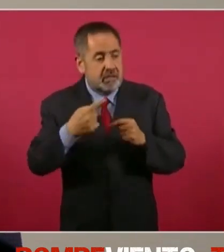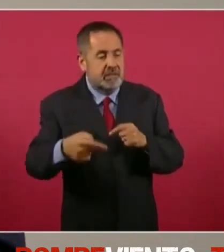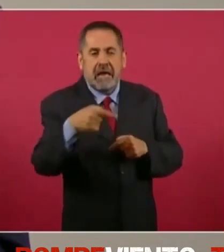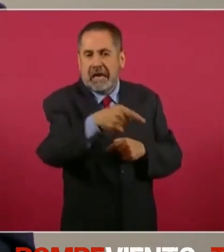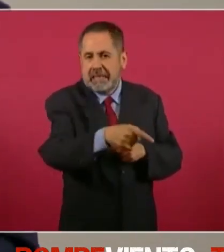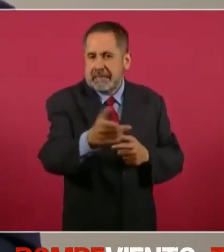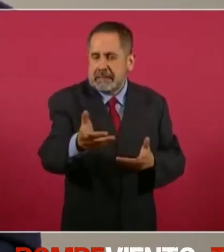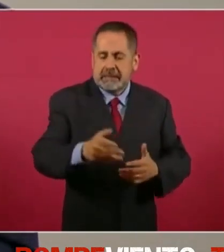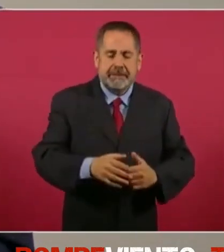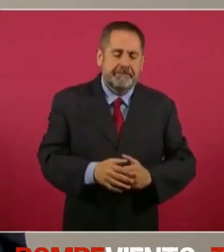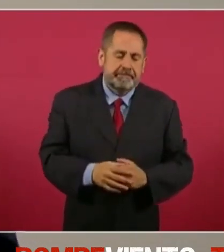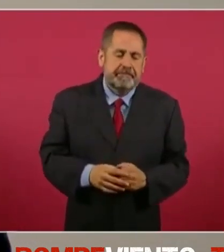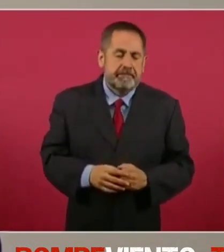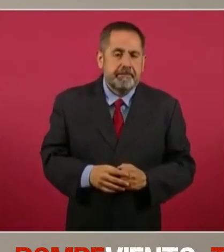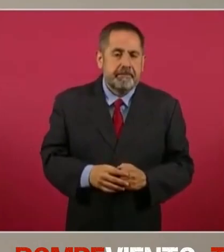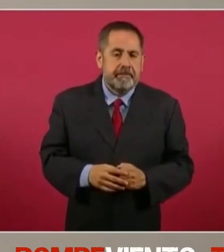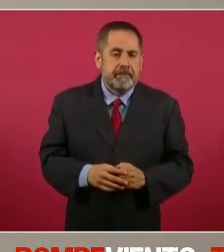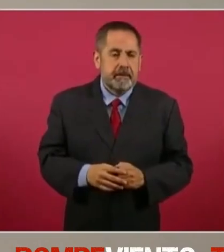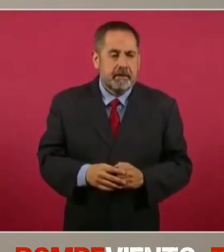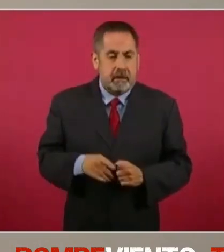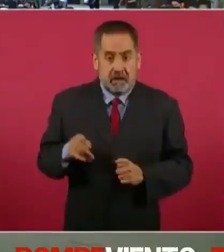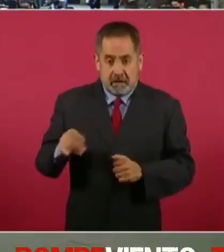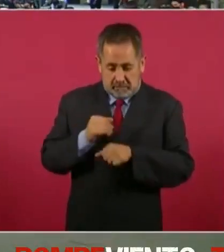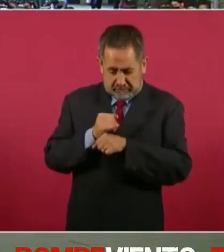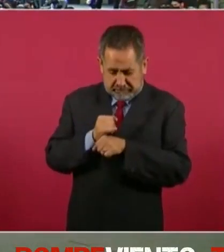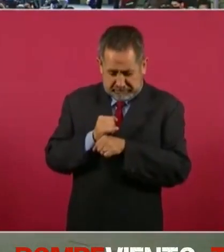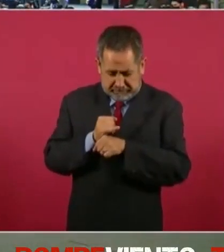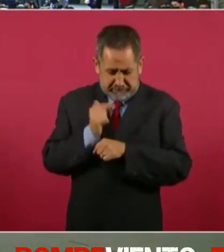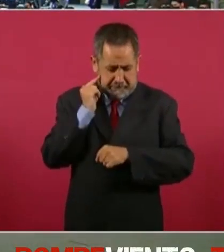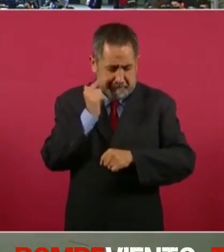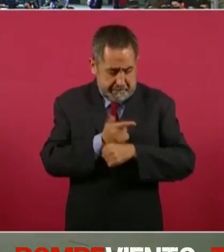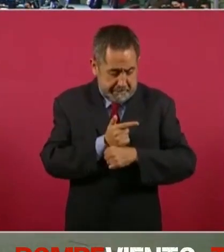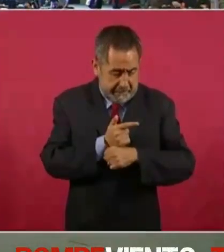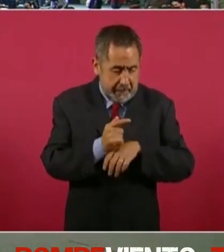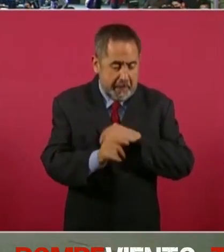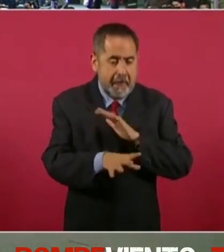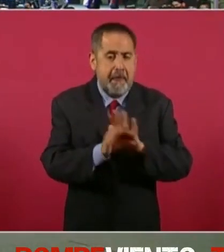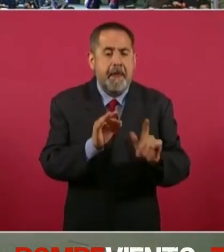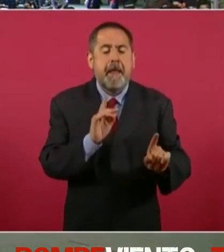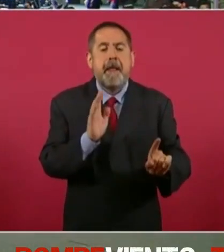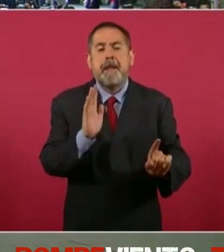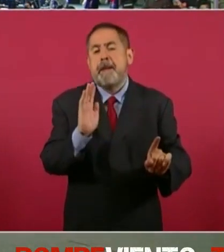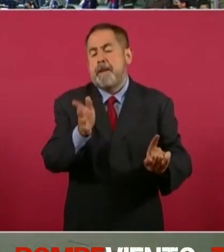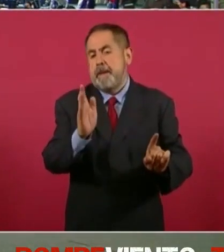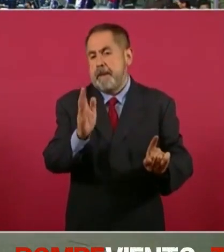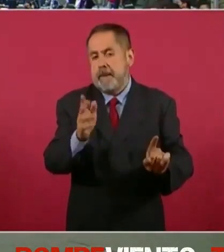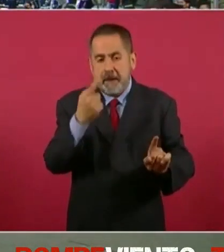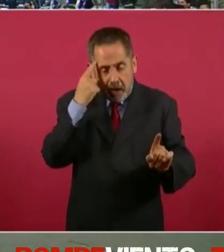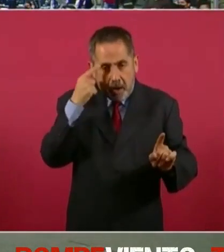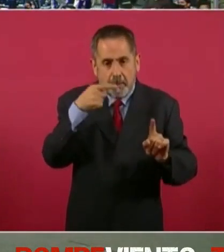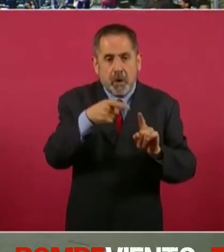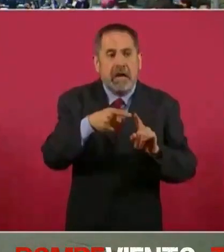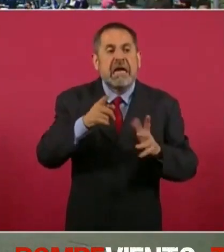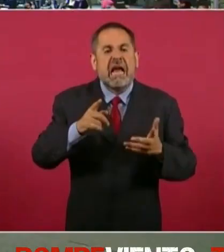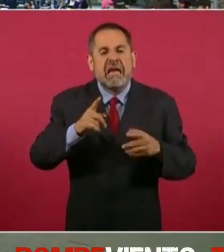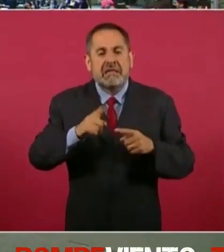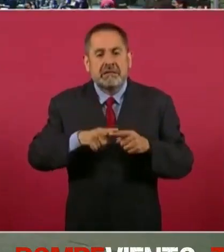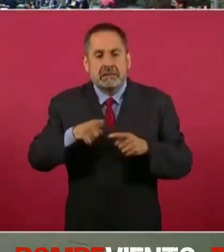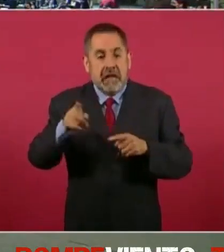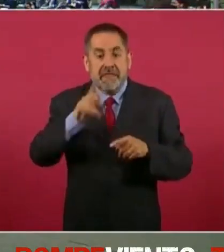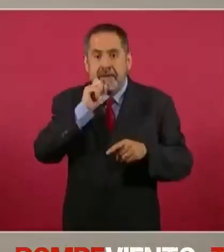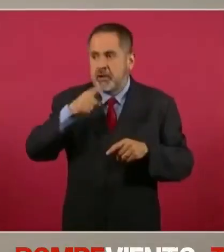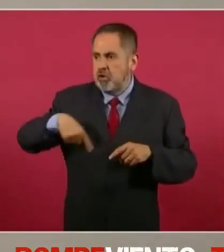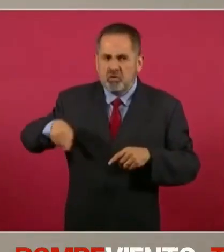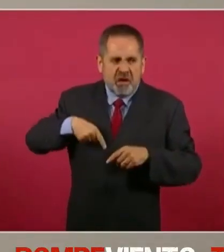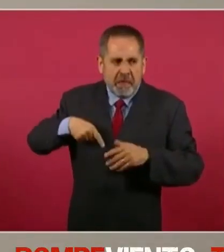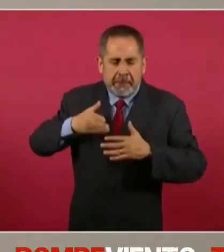Dentro de este análisis de información también hemos tenido acceso a las intervenciones de comunicaciones